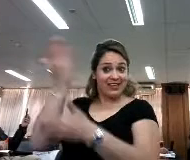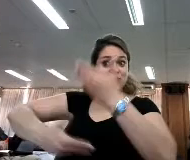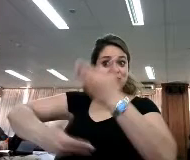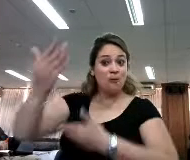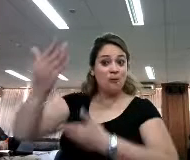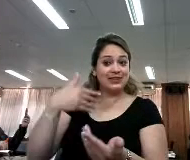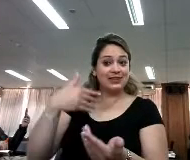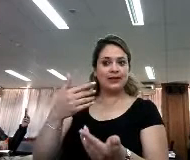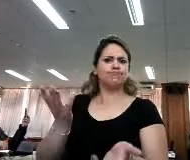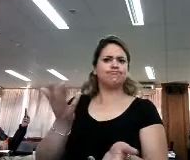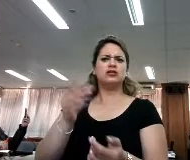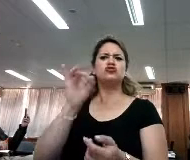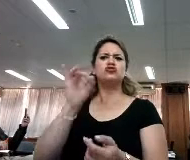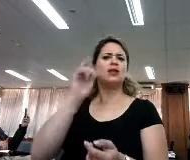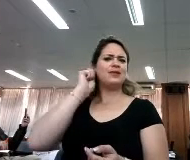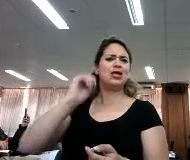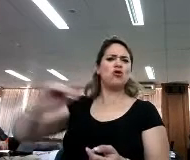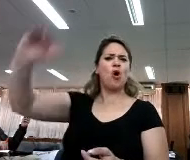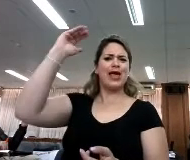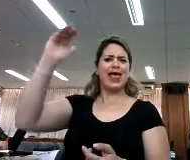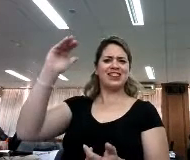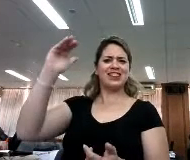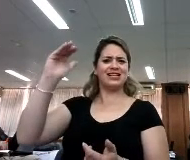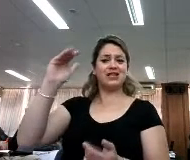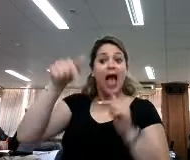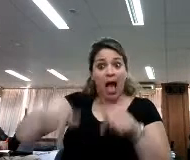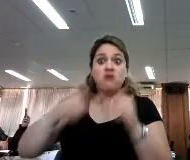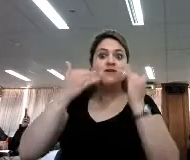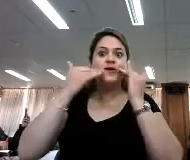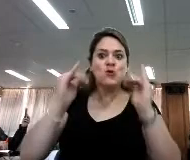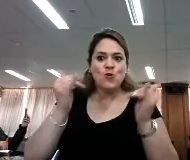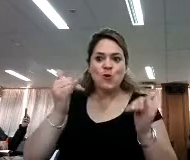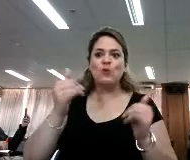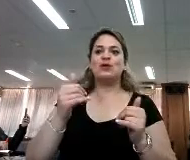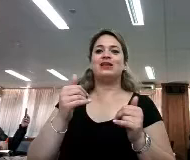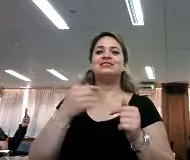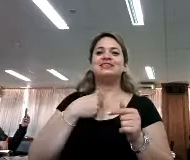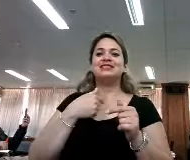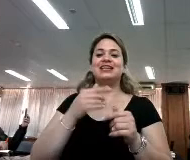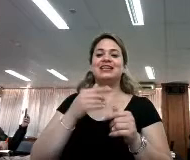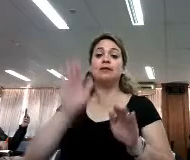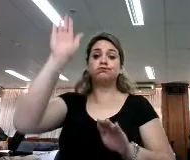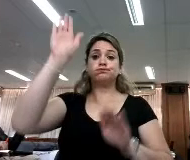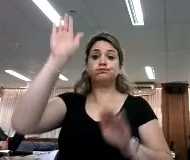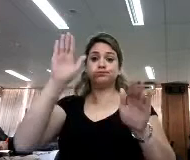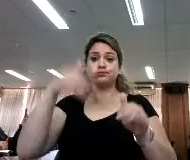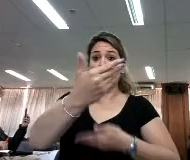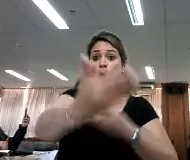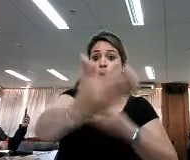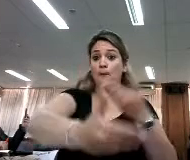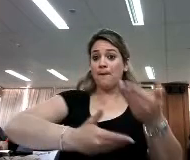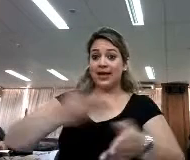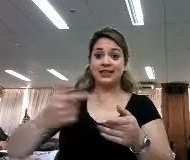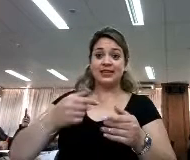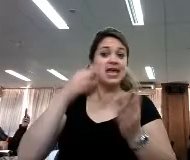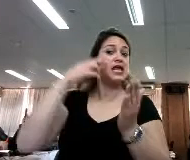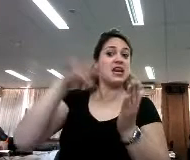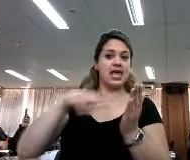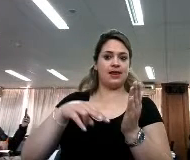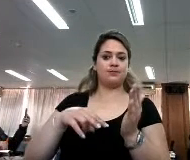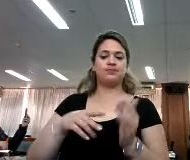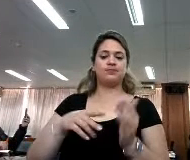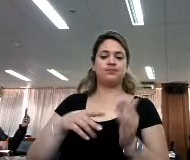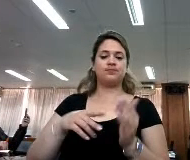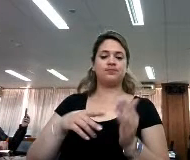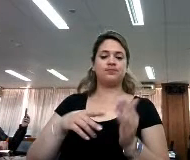antes lo veíamos con adultos y ahora vemos que son los jóvenes quienes están participando muy activamente en eso, la oralidad